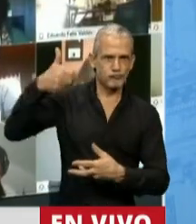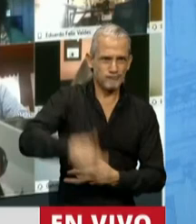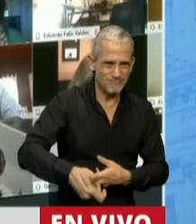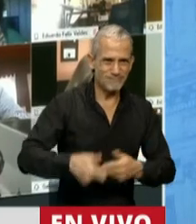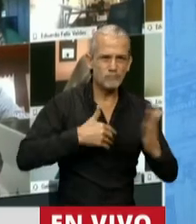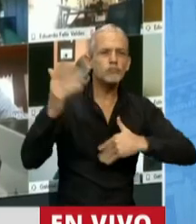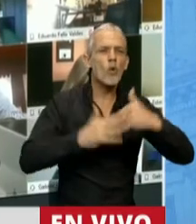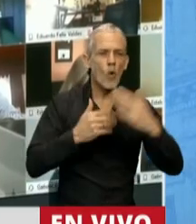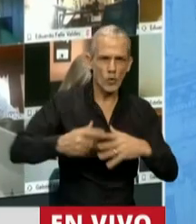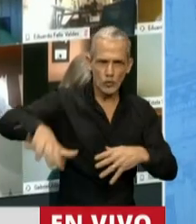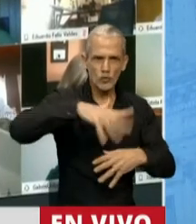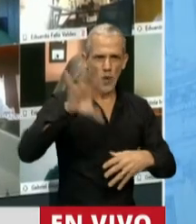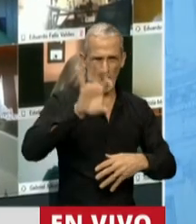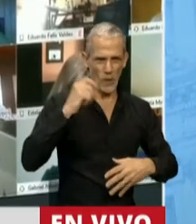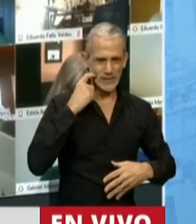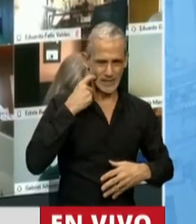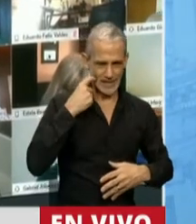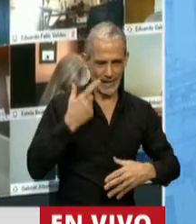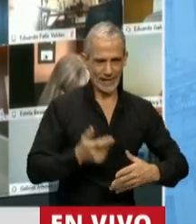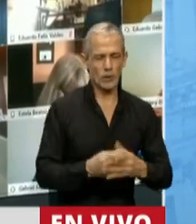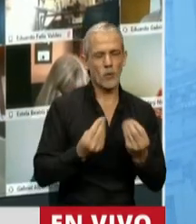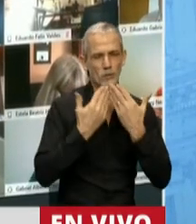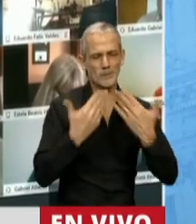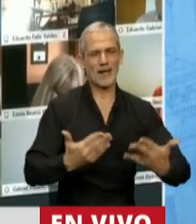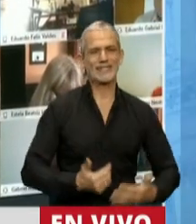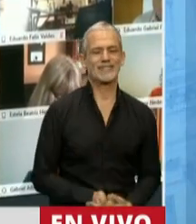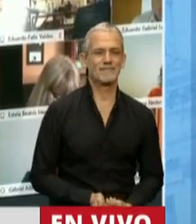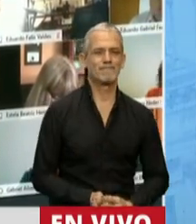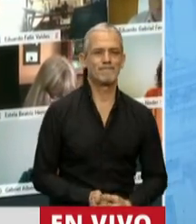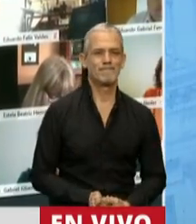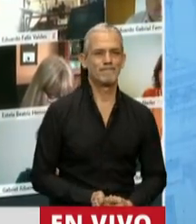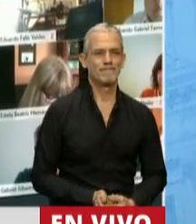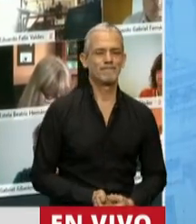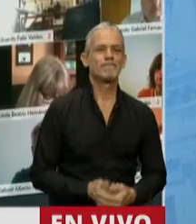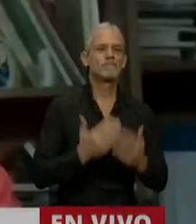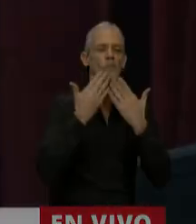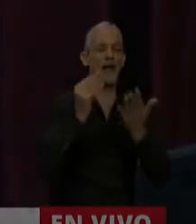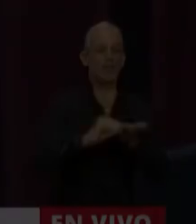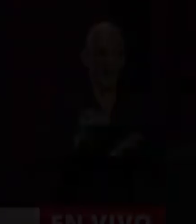materia de obra pública en nuestra provincia de Entre Ríos. Muchas gracias, señor Presidente. Gracias, diputada.